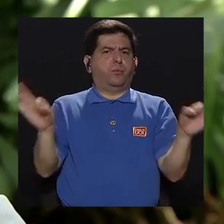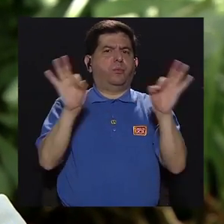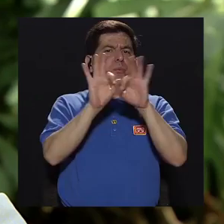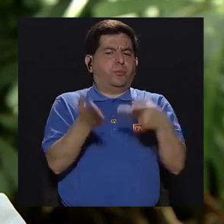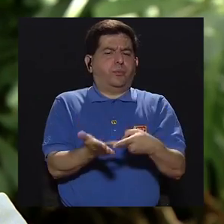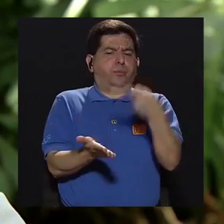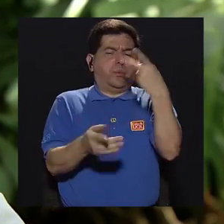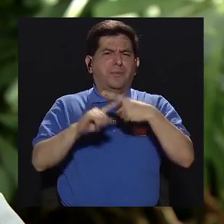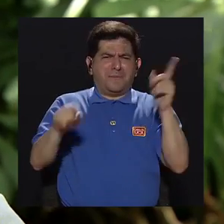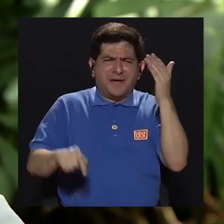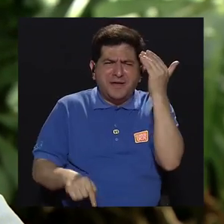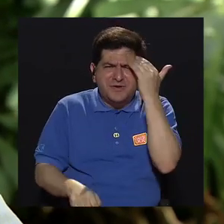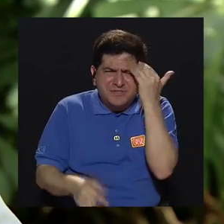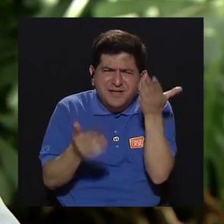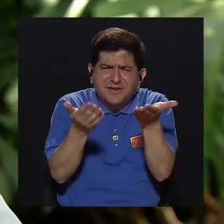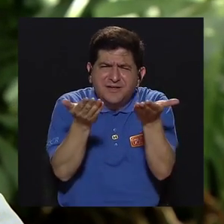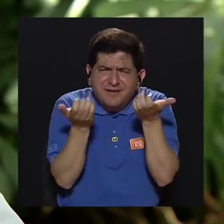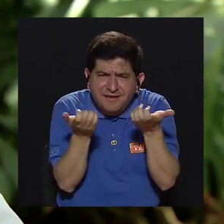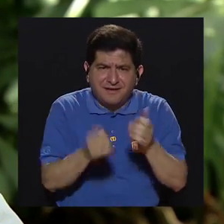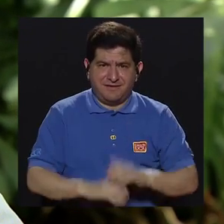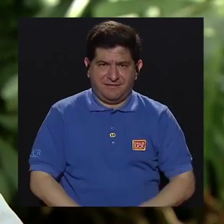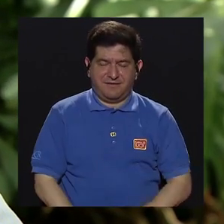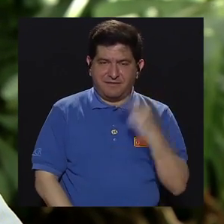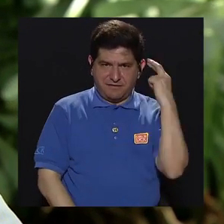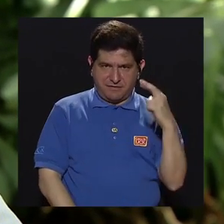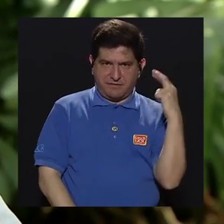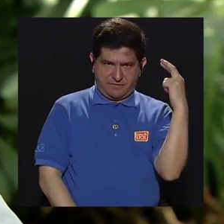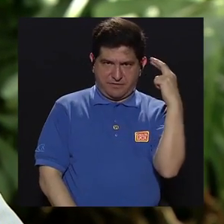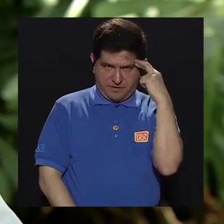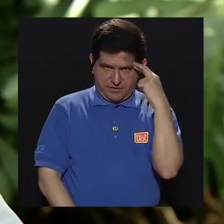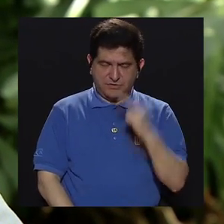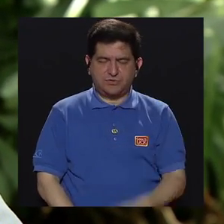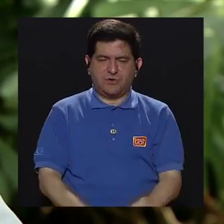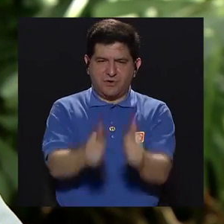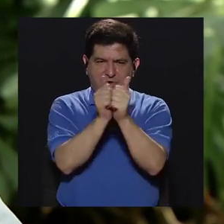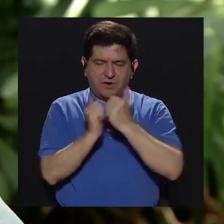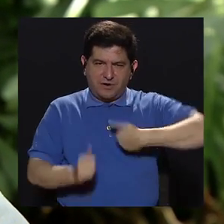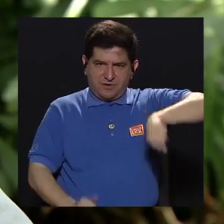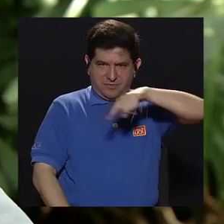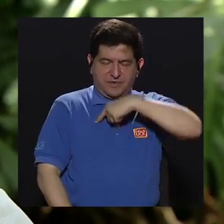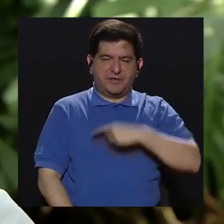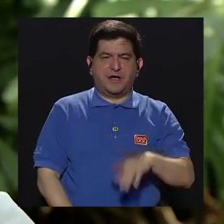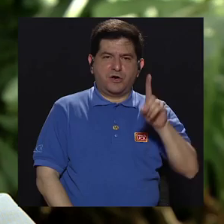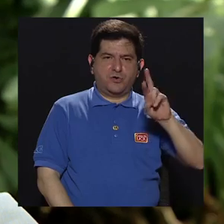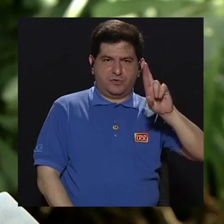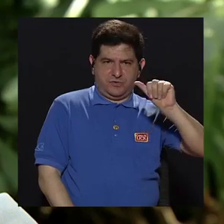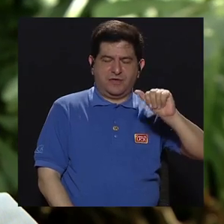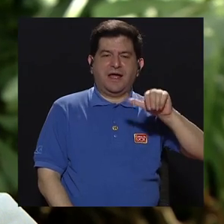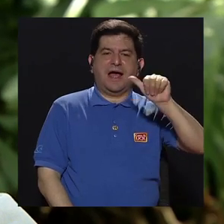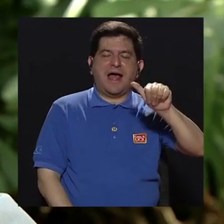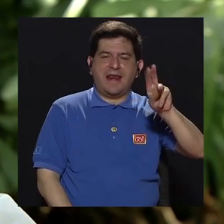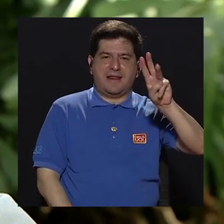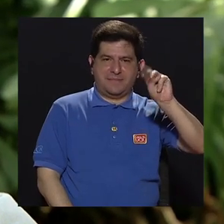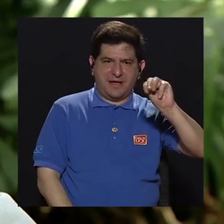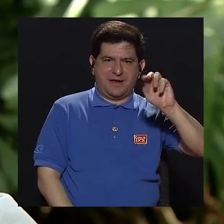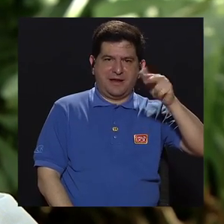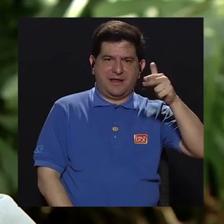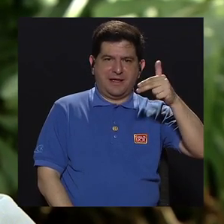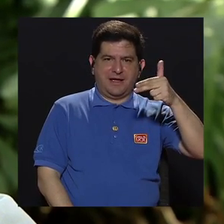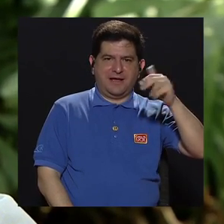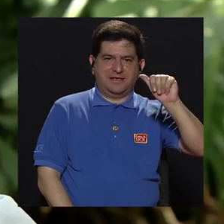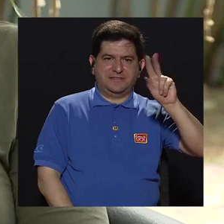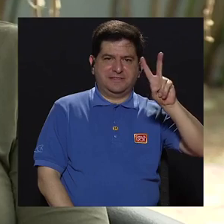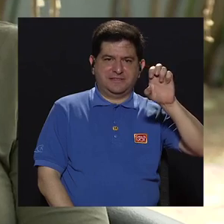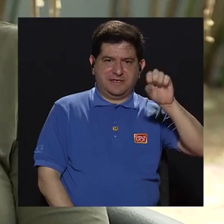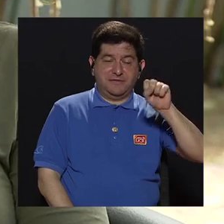valioso, pero queremos saber un poco más y es para esto que nos acompaña la doctora Ana María Chávez, ella